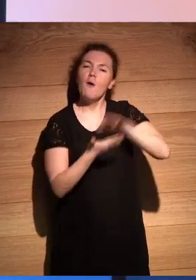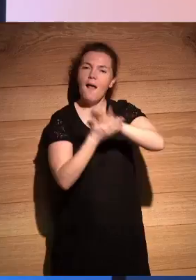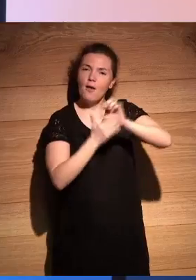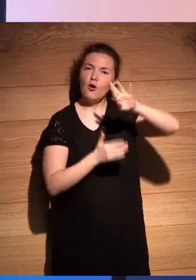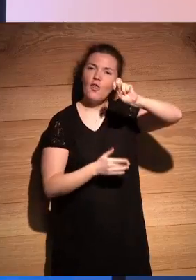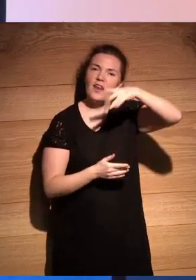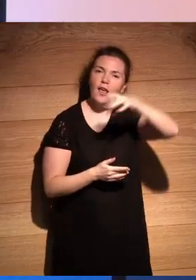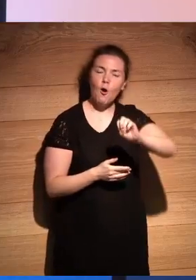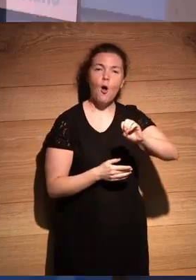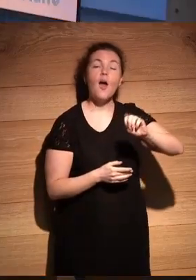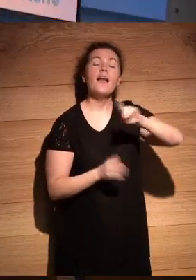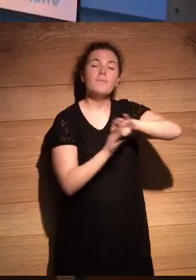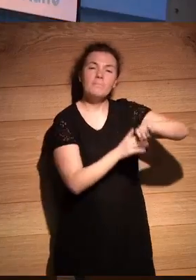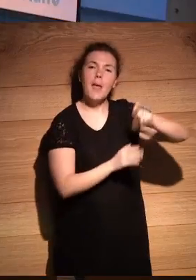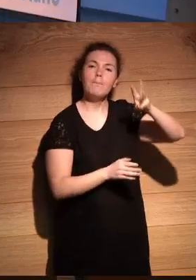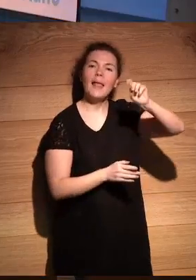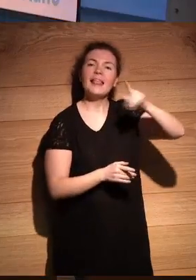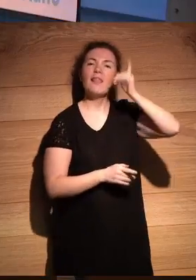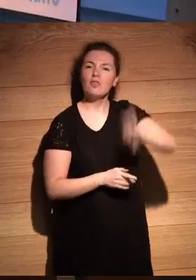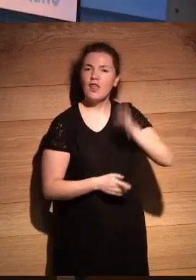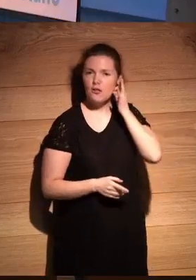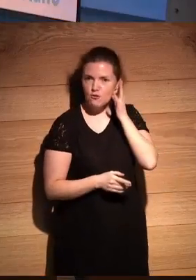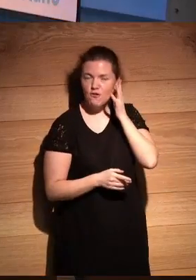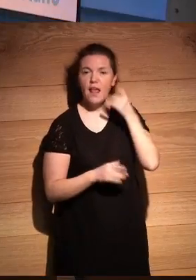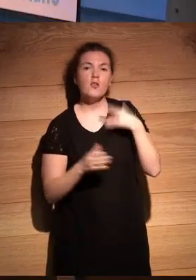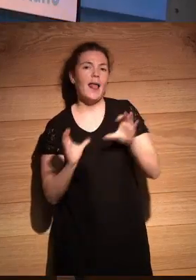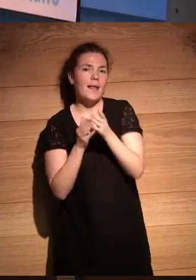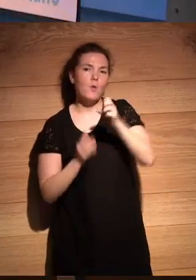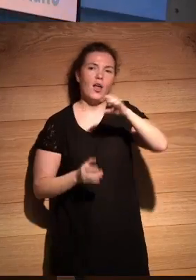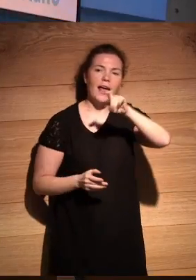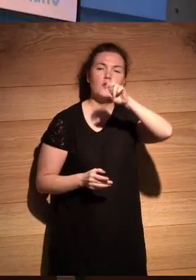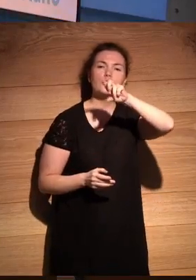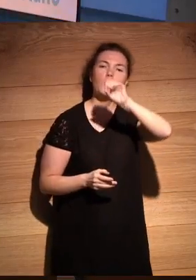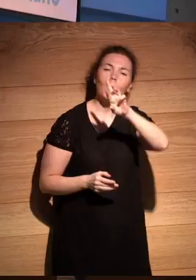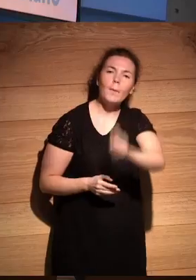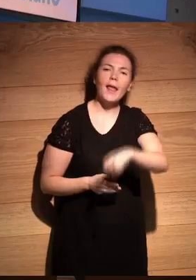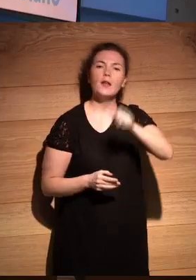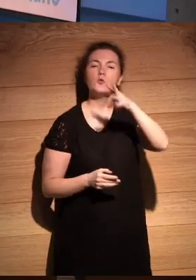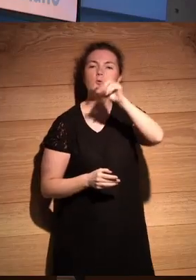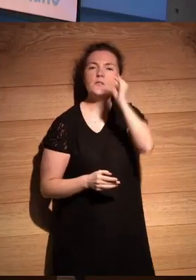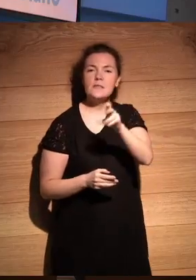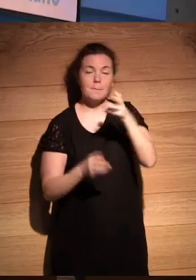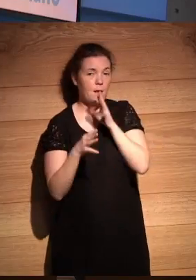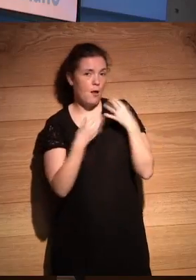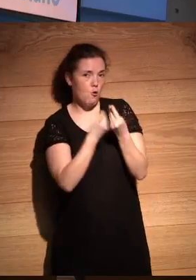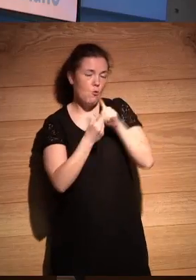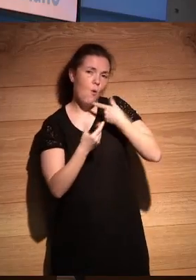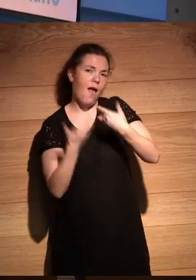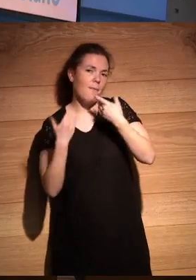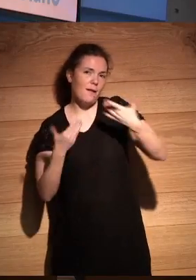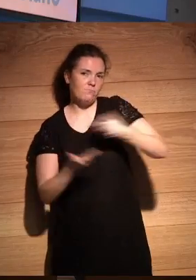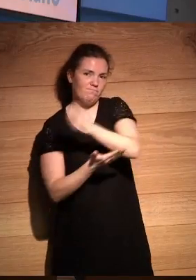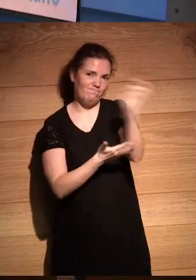Rodrigo, Pati Godoy, la directora del documental, todo el equipo de Interactivos, Carlos, Rubén, Josep, que están aquí con nosotros, y ahora hablaremos con ellos,